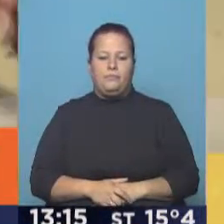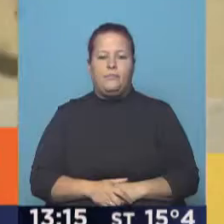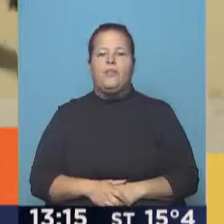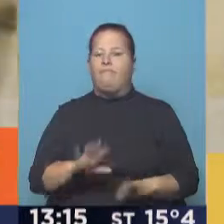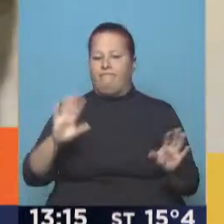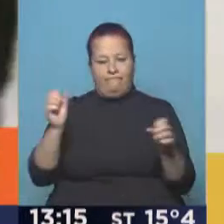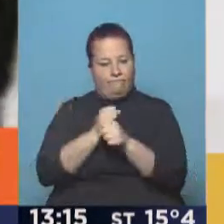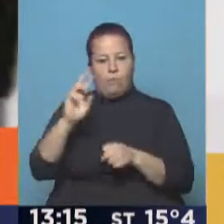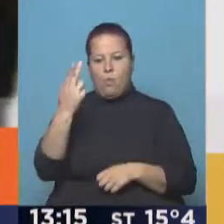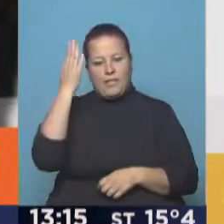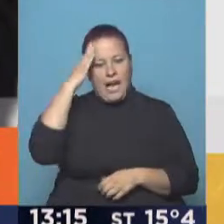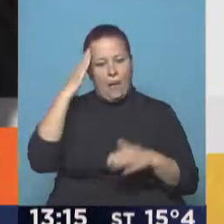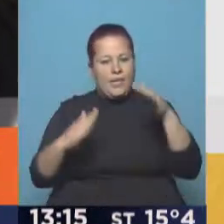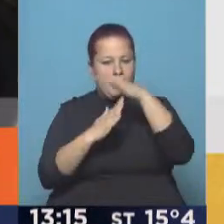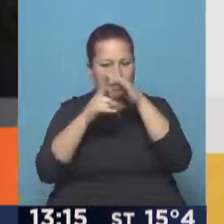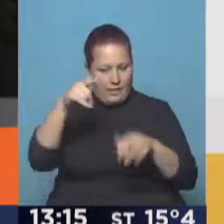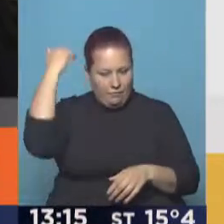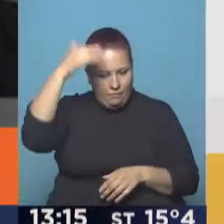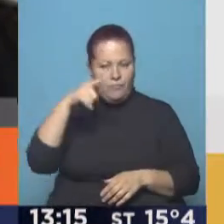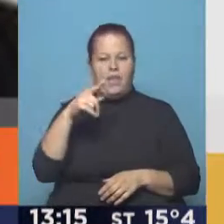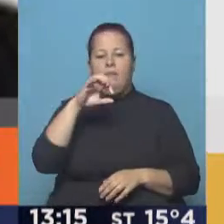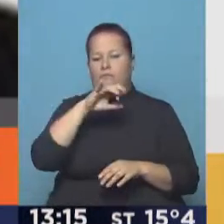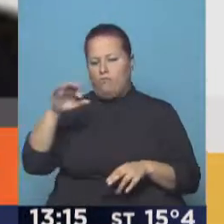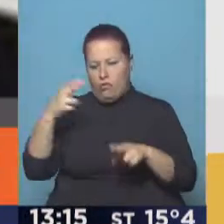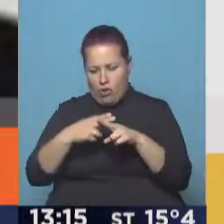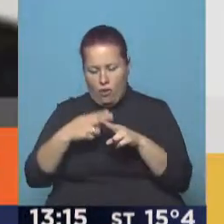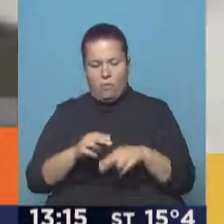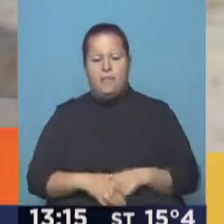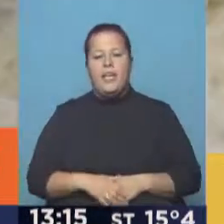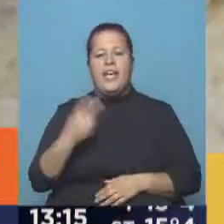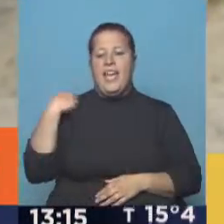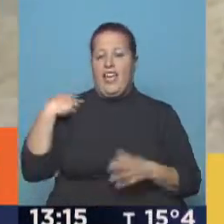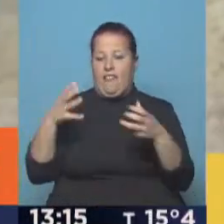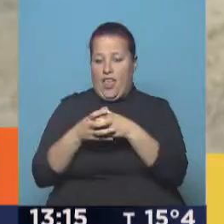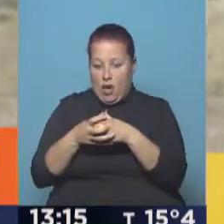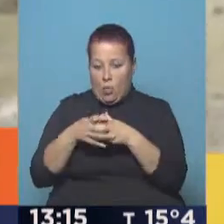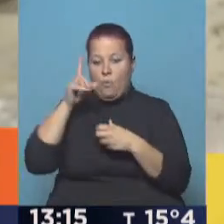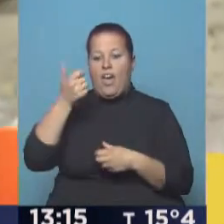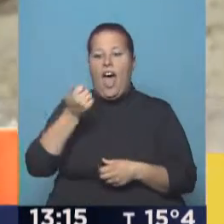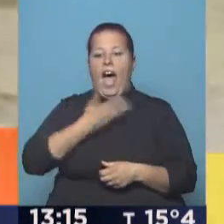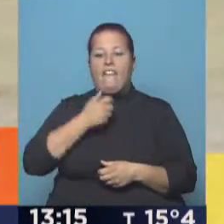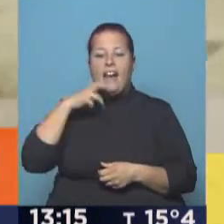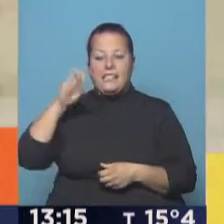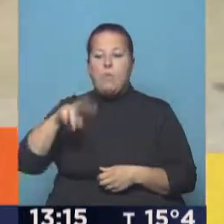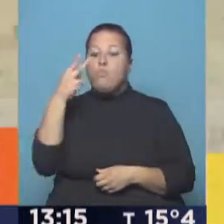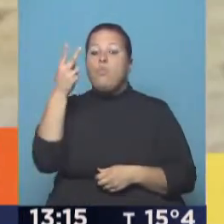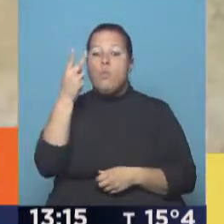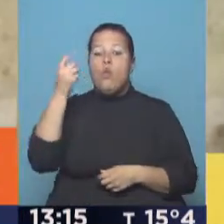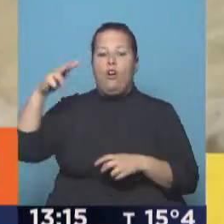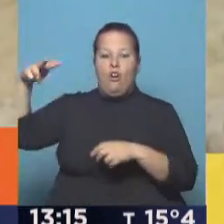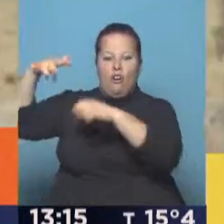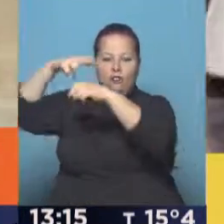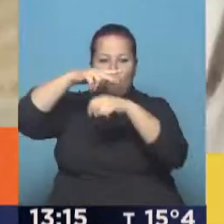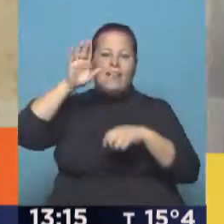Confirman la muerte del líder talibán. El mulá, Akhtar Mansur, jefe del grupo en Afganistán, murió en el ataque de un dron